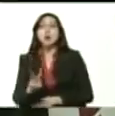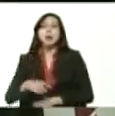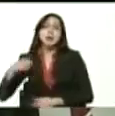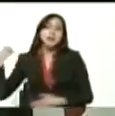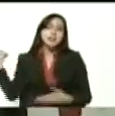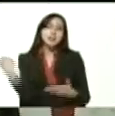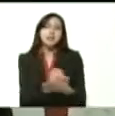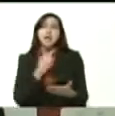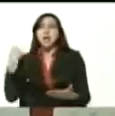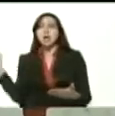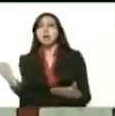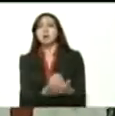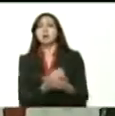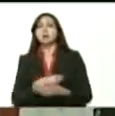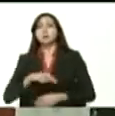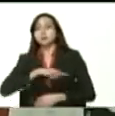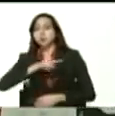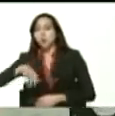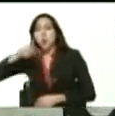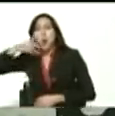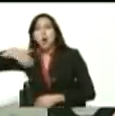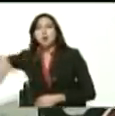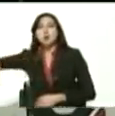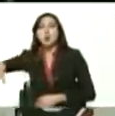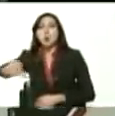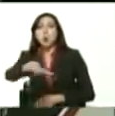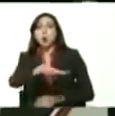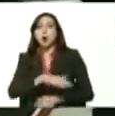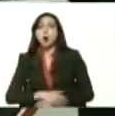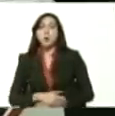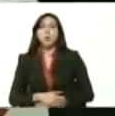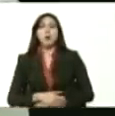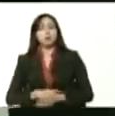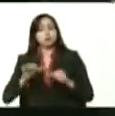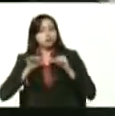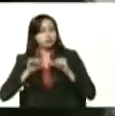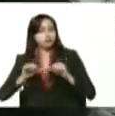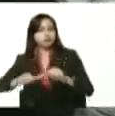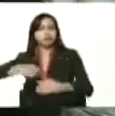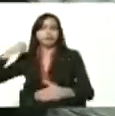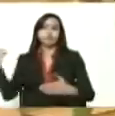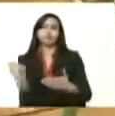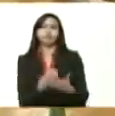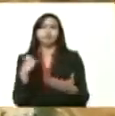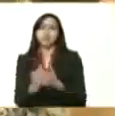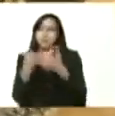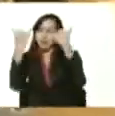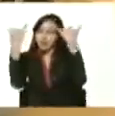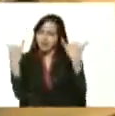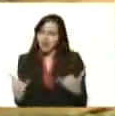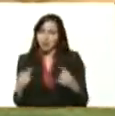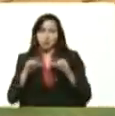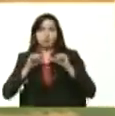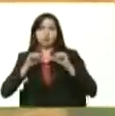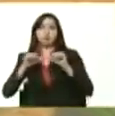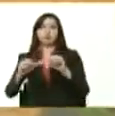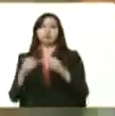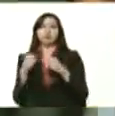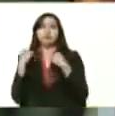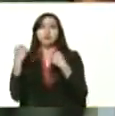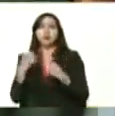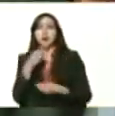lucha donde nuestro pueblo no se rindió ni se rinde nunca y por eso los